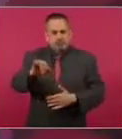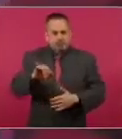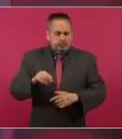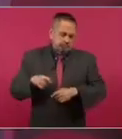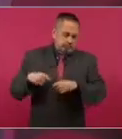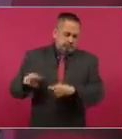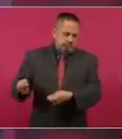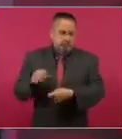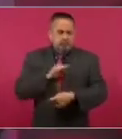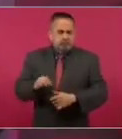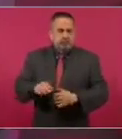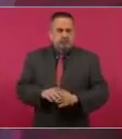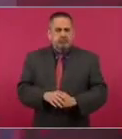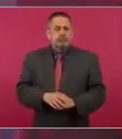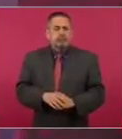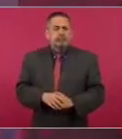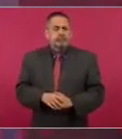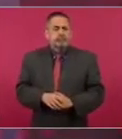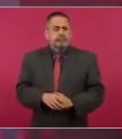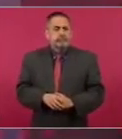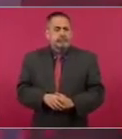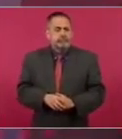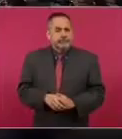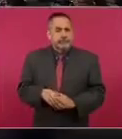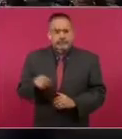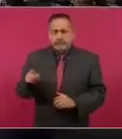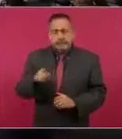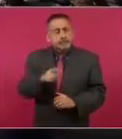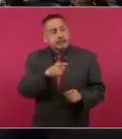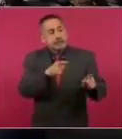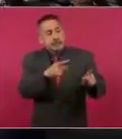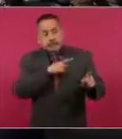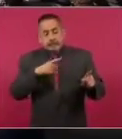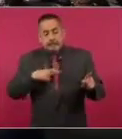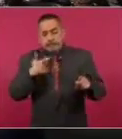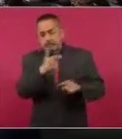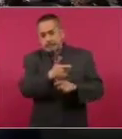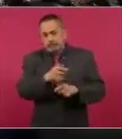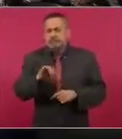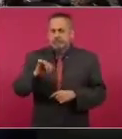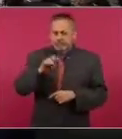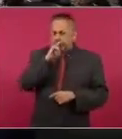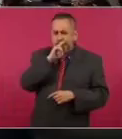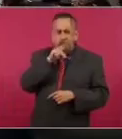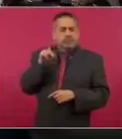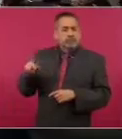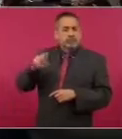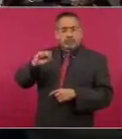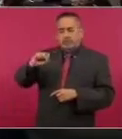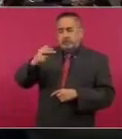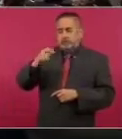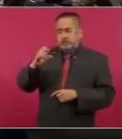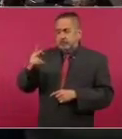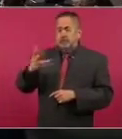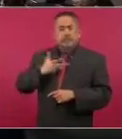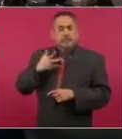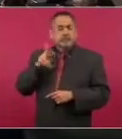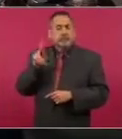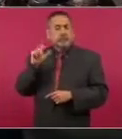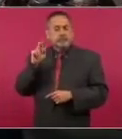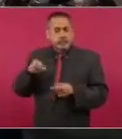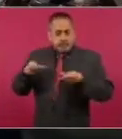estos vencimientos, ya Hacienda tiene un plan junto con la dirección